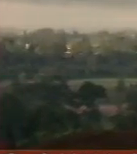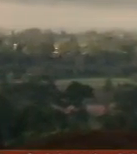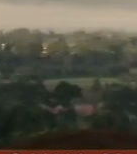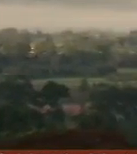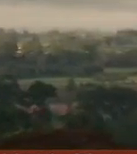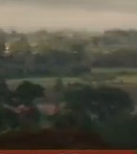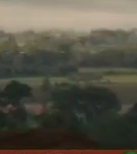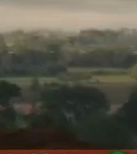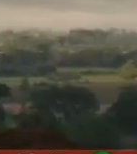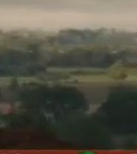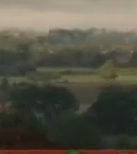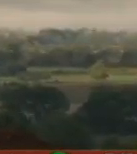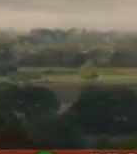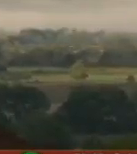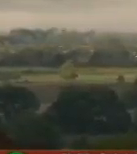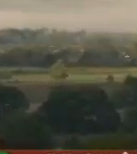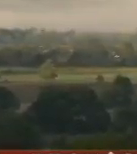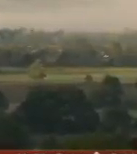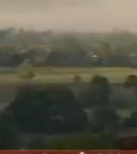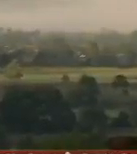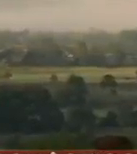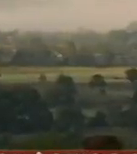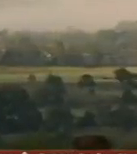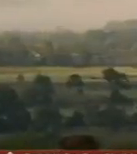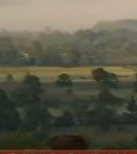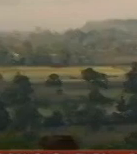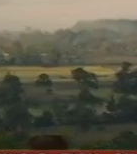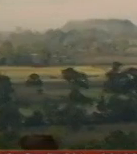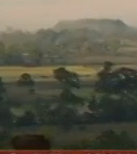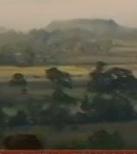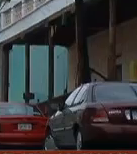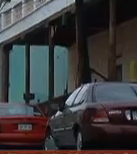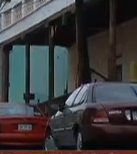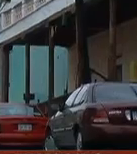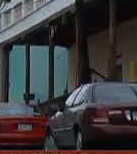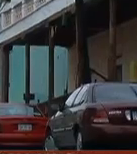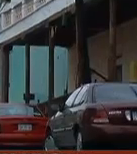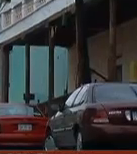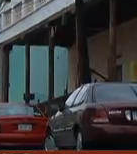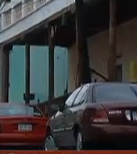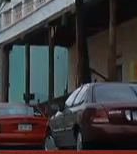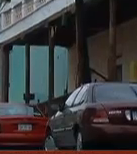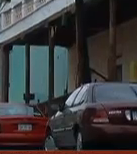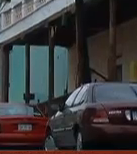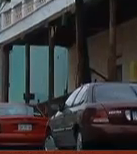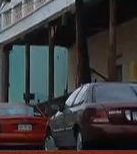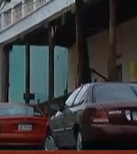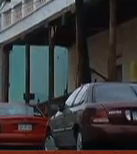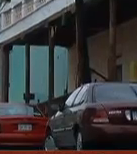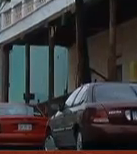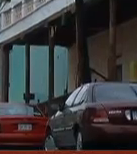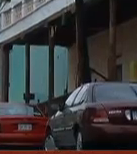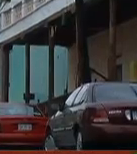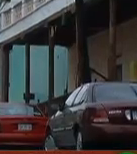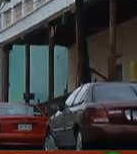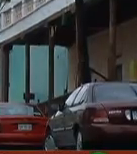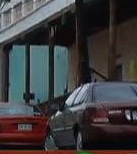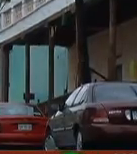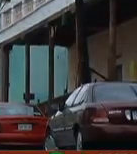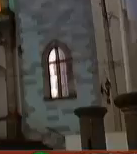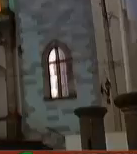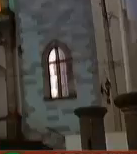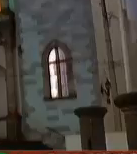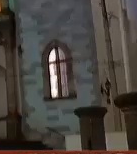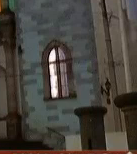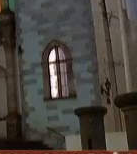al oriente de Michoacán y en medio del bosque con espesa neblina se ubica Angangueo pueblo mágico que surgió a partir del descubrimiento de